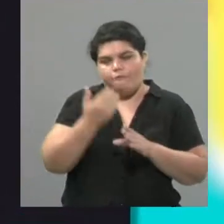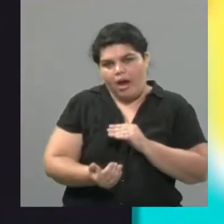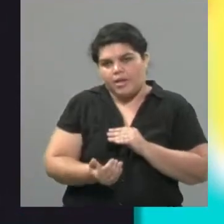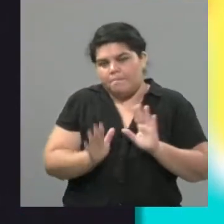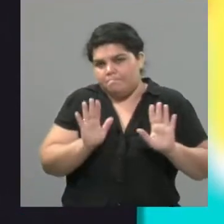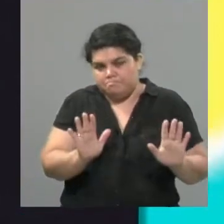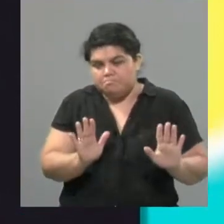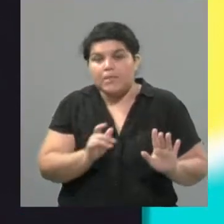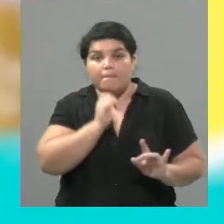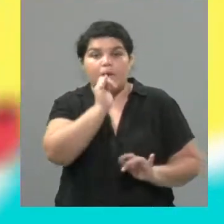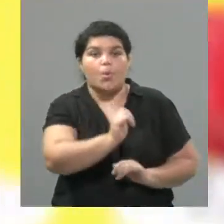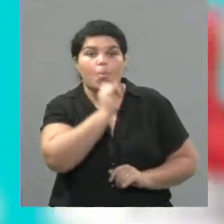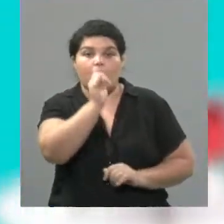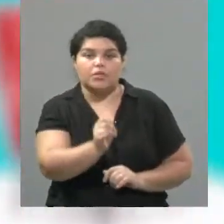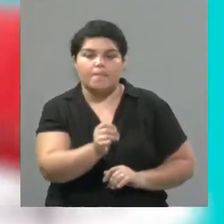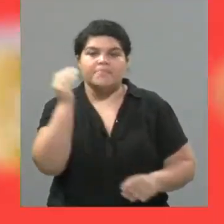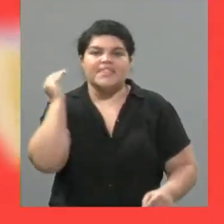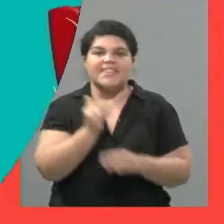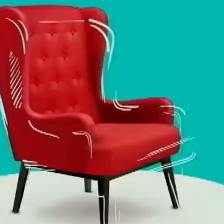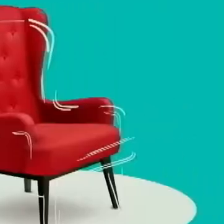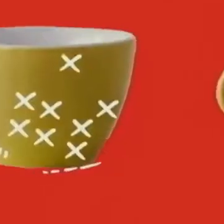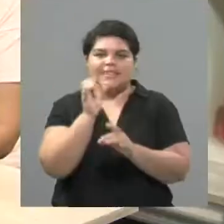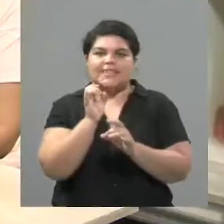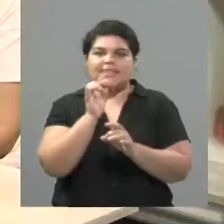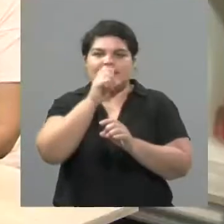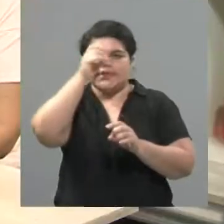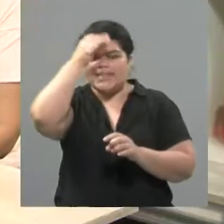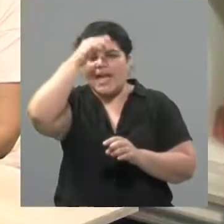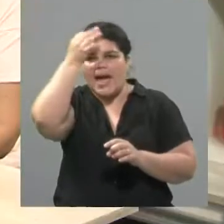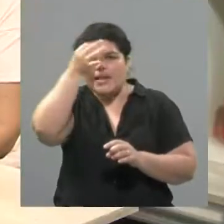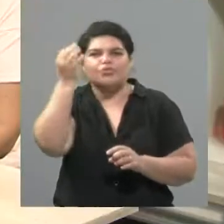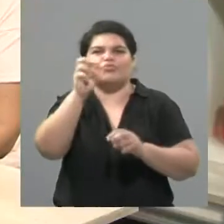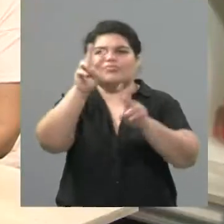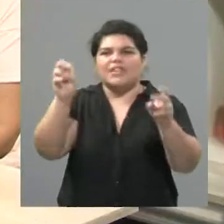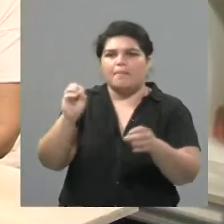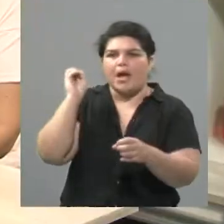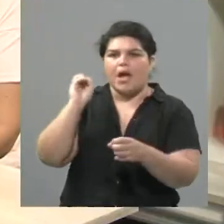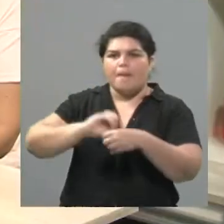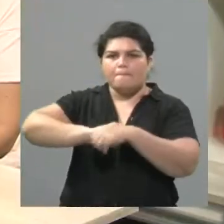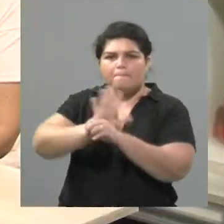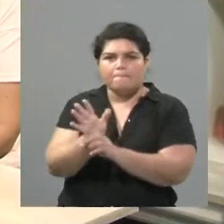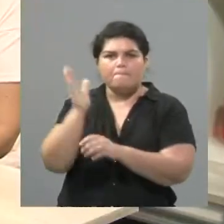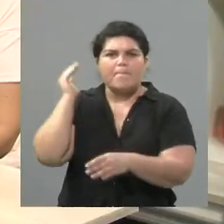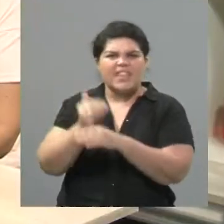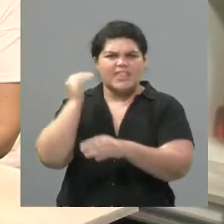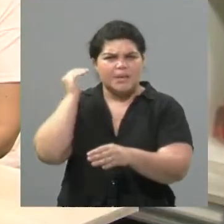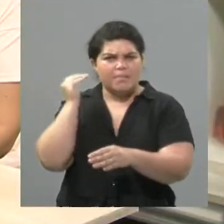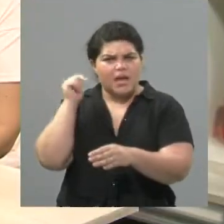No sé si son muchos, digo, las obras de teatro que se metieron con esta problemática, con lo de la pandemia, y me parece súper interesante, ¿no?